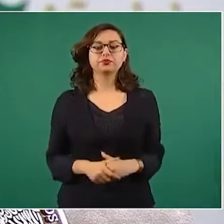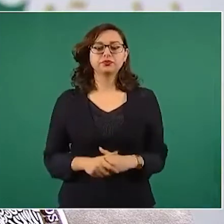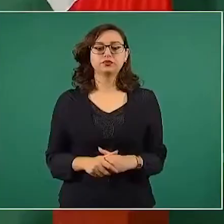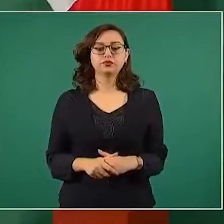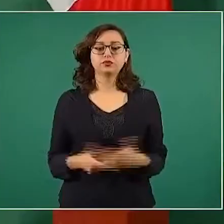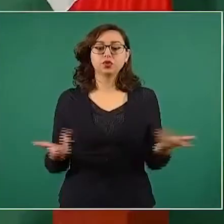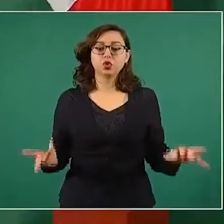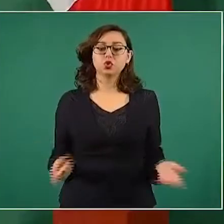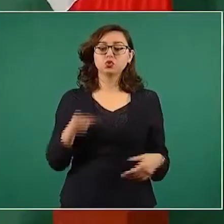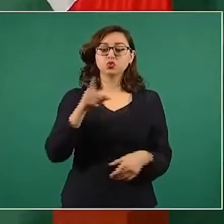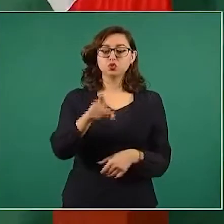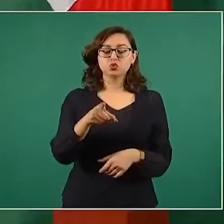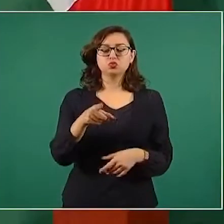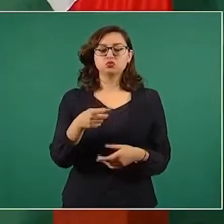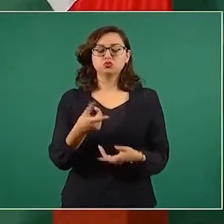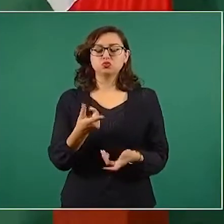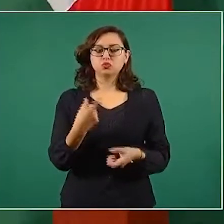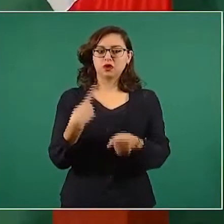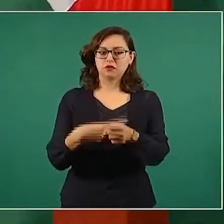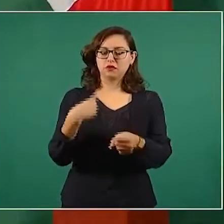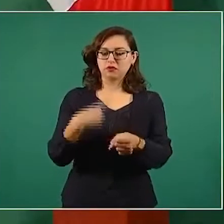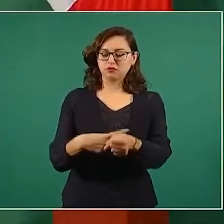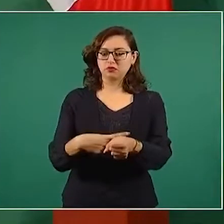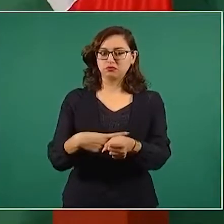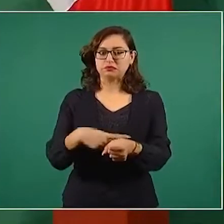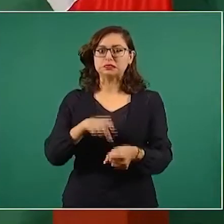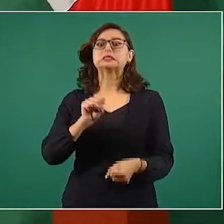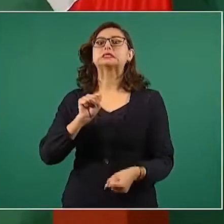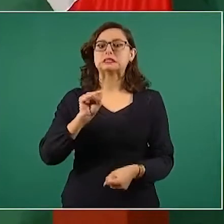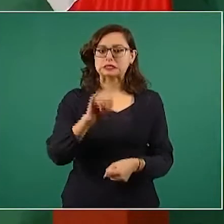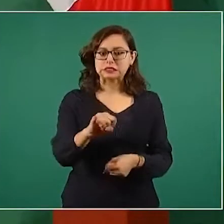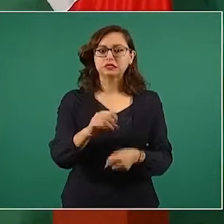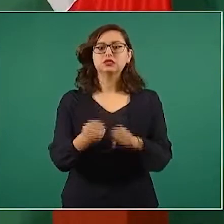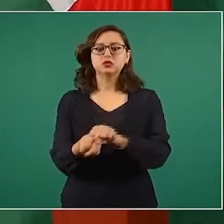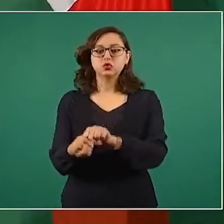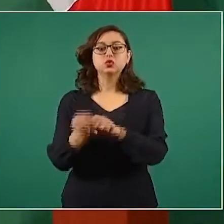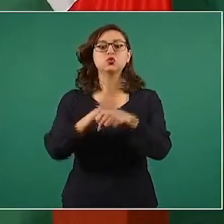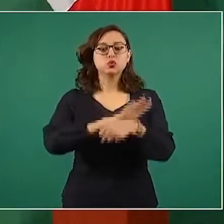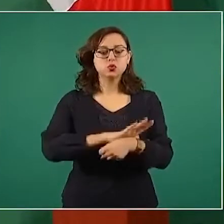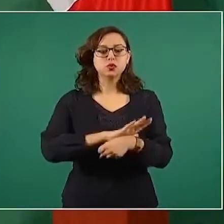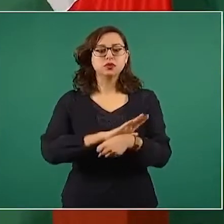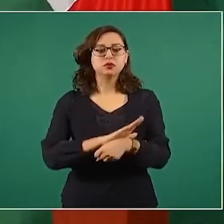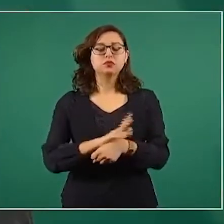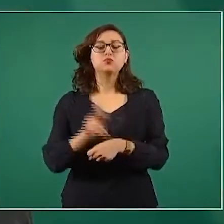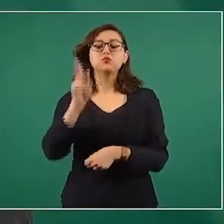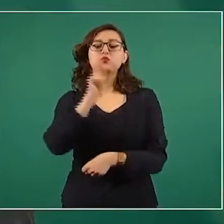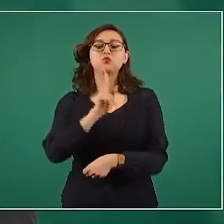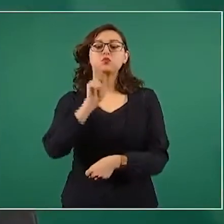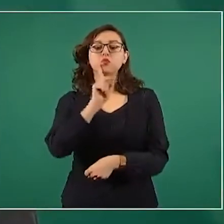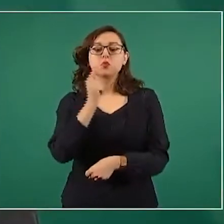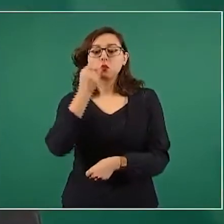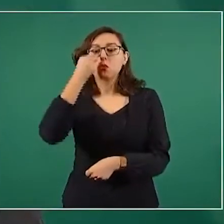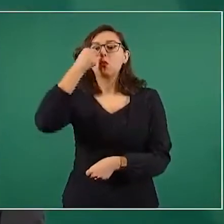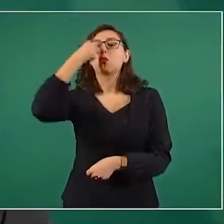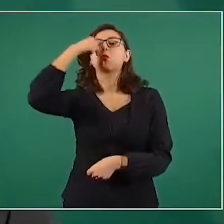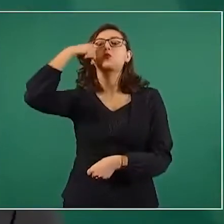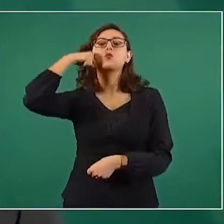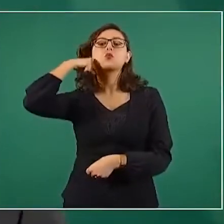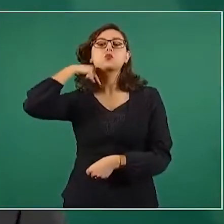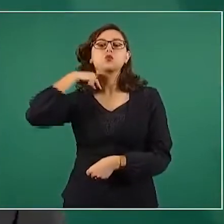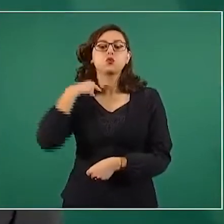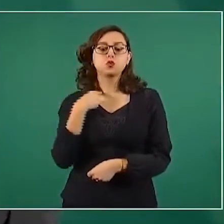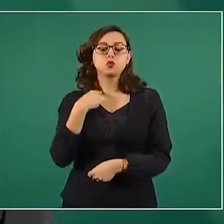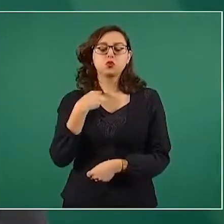resultaste positivo a la prueba de COVID, y nuevamente estamos hablando de la prueba de antígenos, la prueba donde la muestra es la